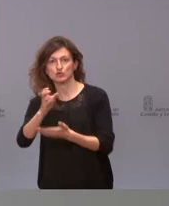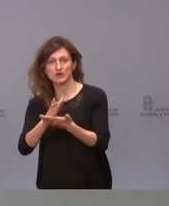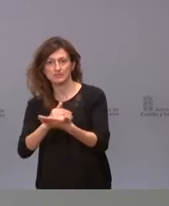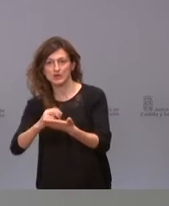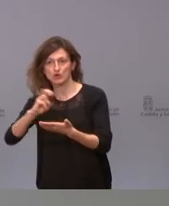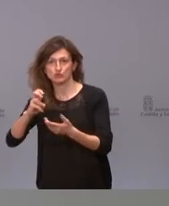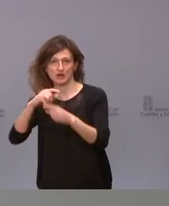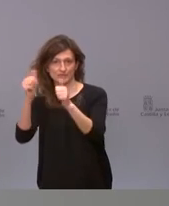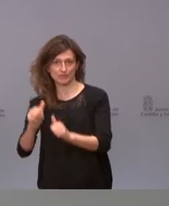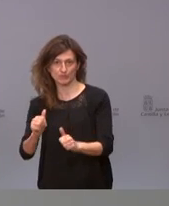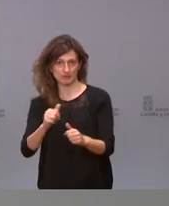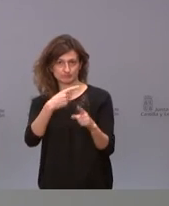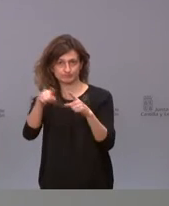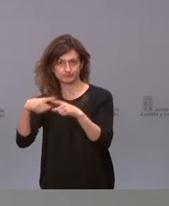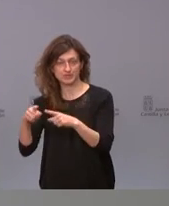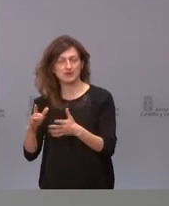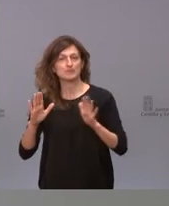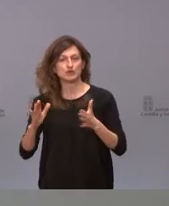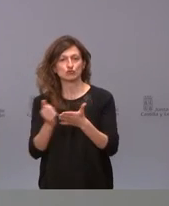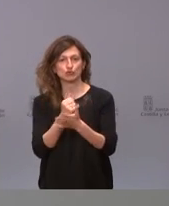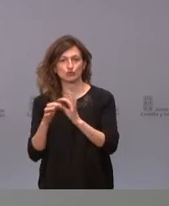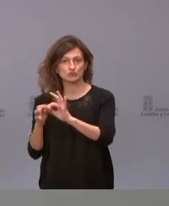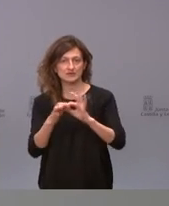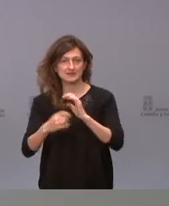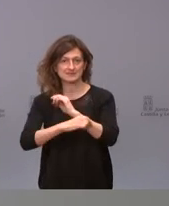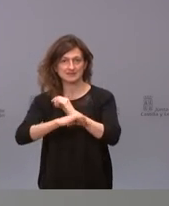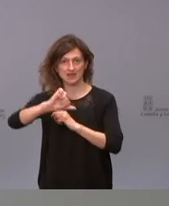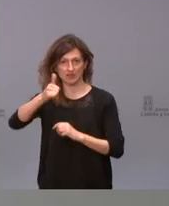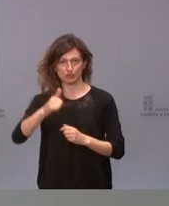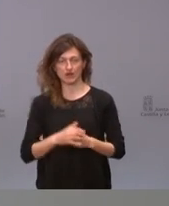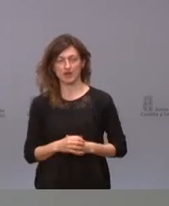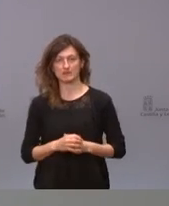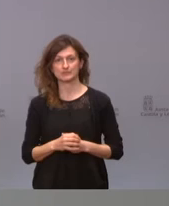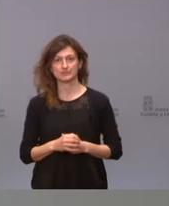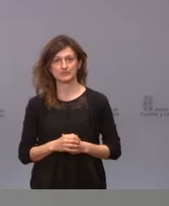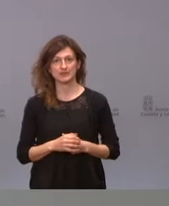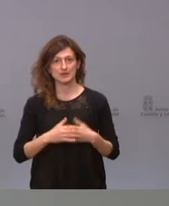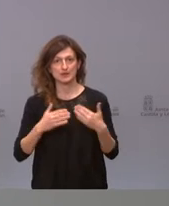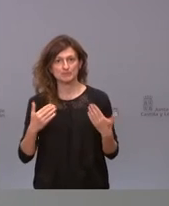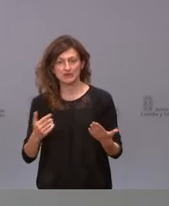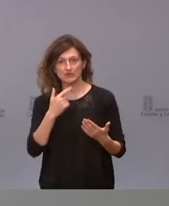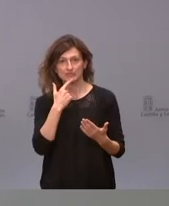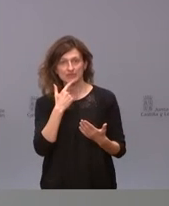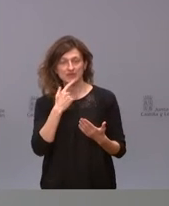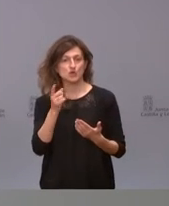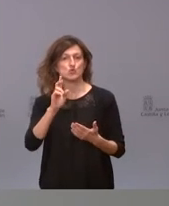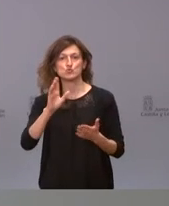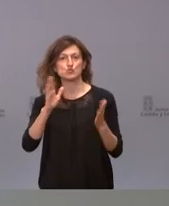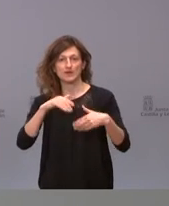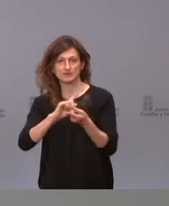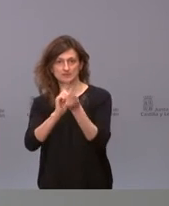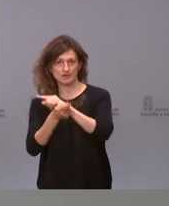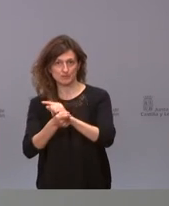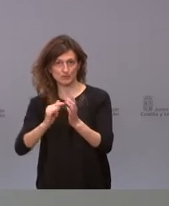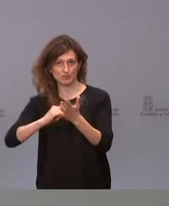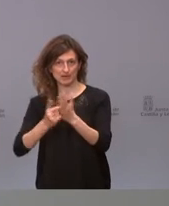con otra estando todos dentro del marco de la de la estrategia nacional no hay unilateralidad porque no hay un cambio del plan de